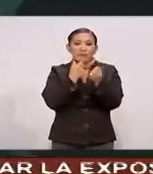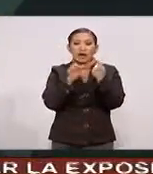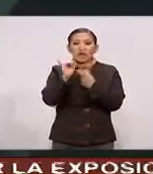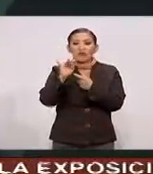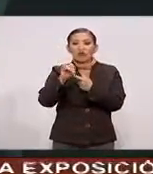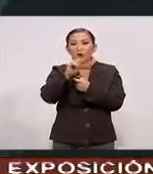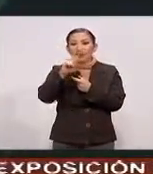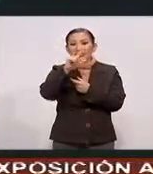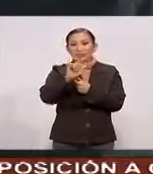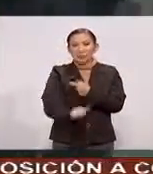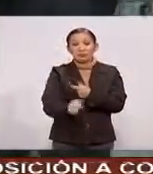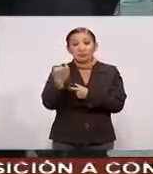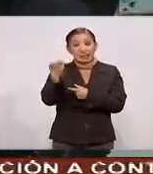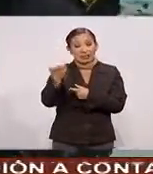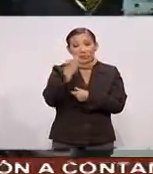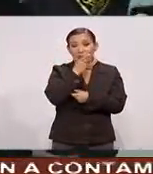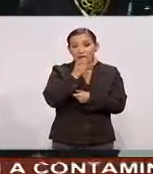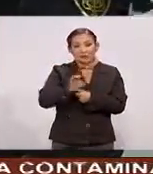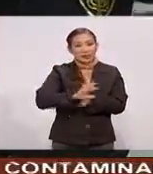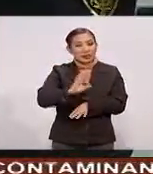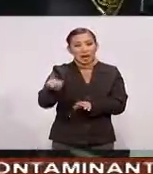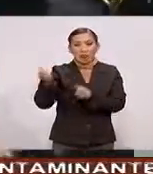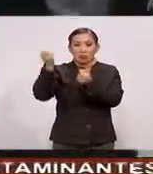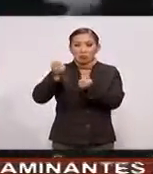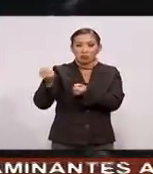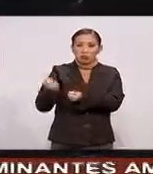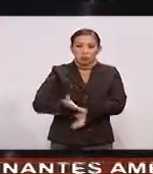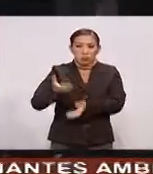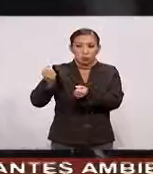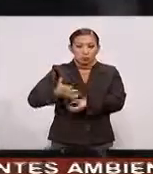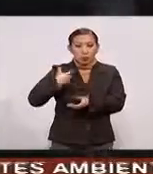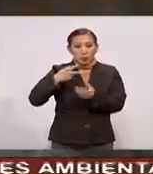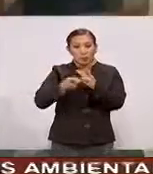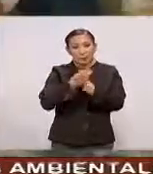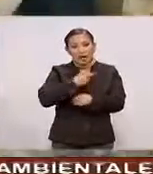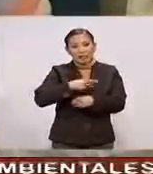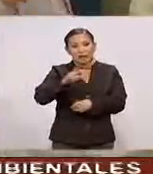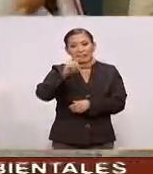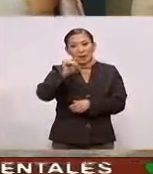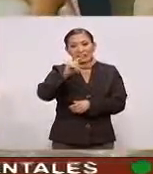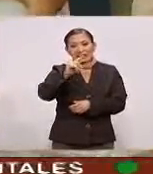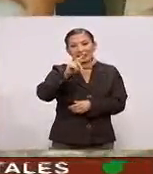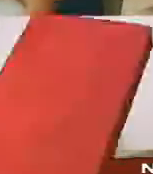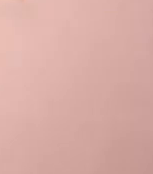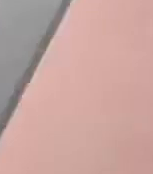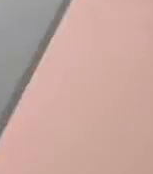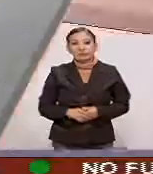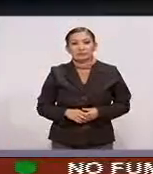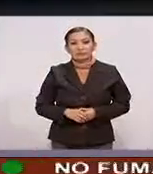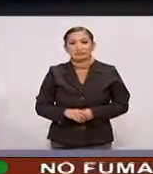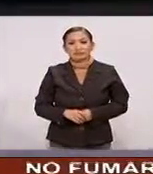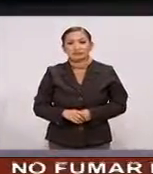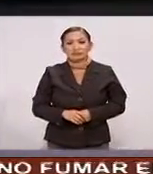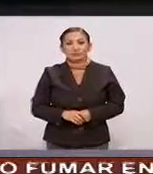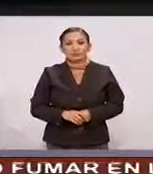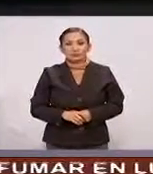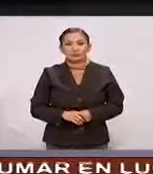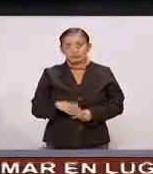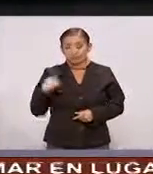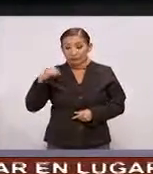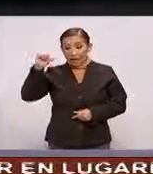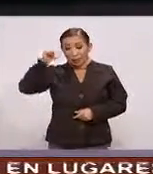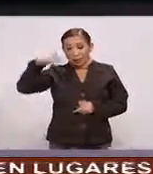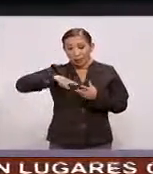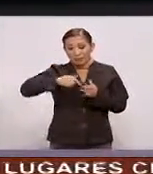influenza Con esto Dijo Ya no se importará Como ocurre Con la versión De patente A partir